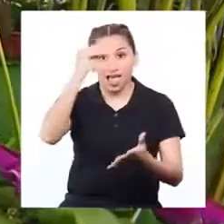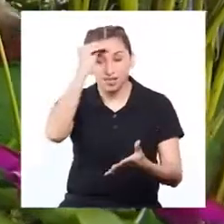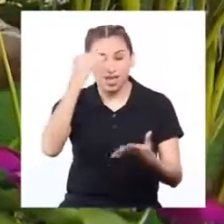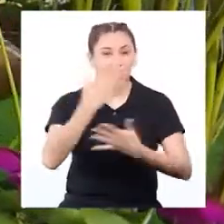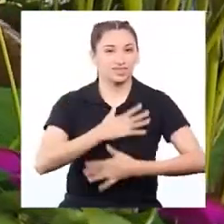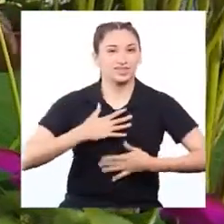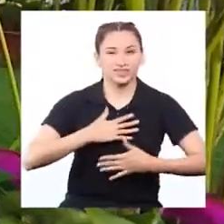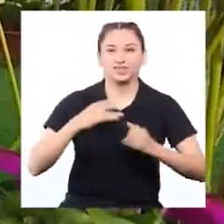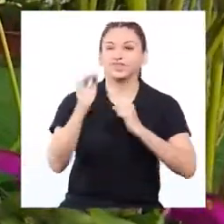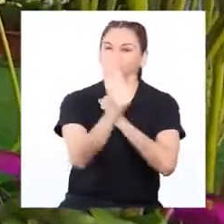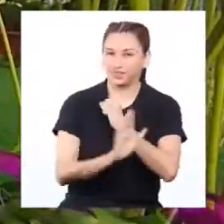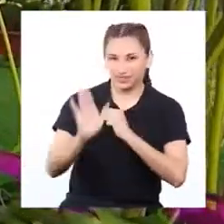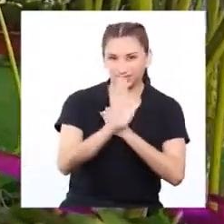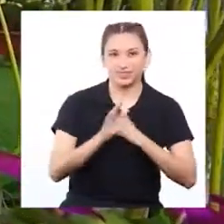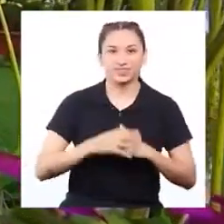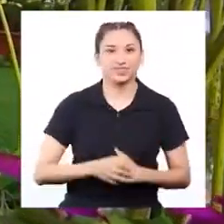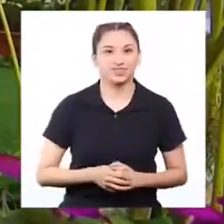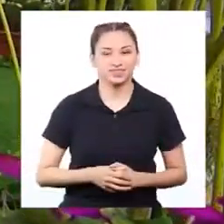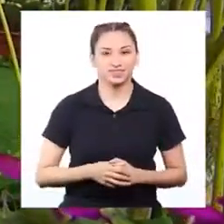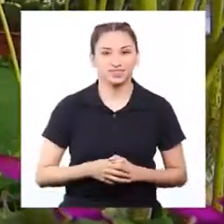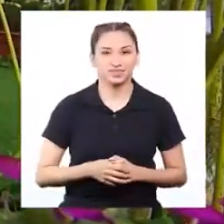divertida y segura.